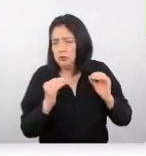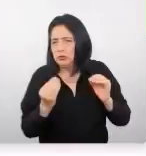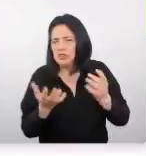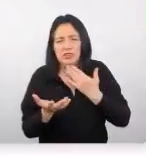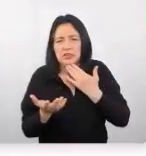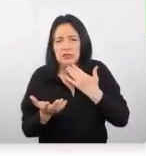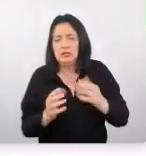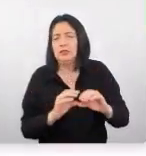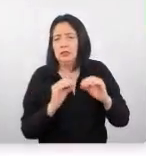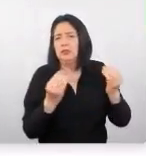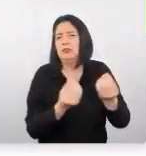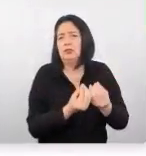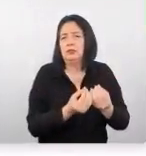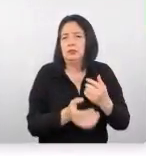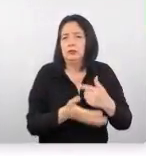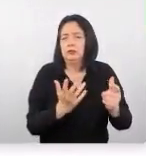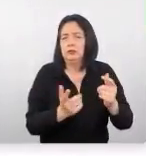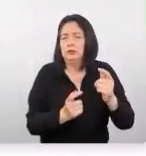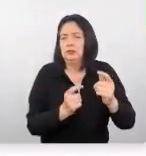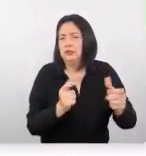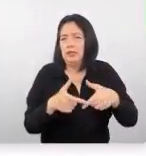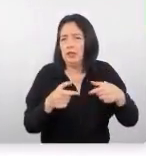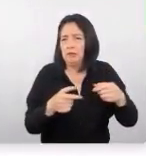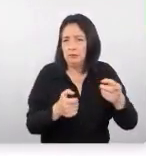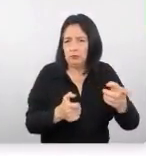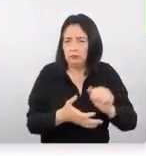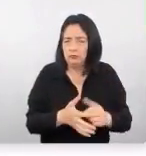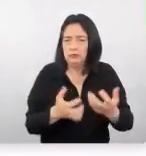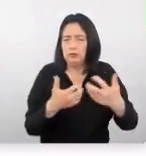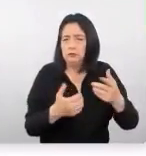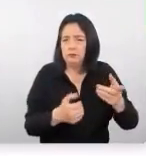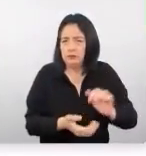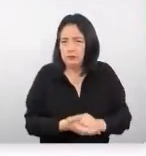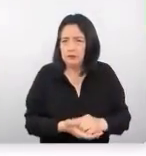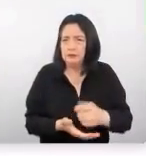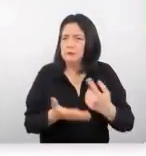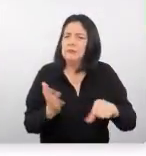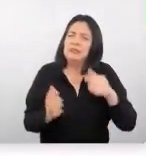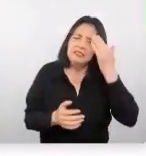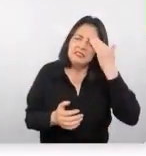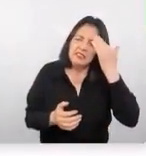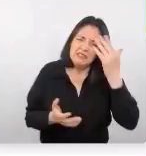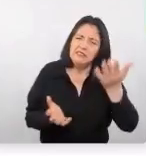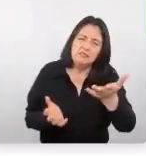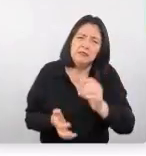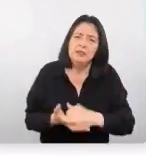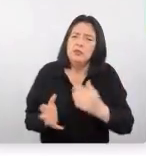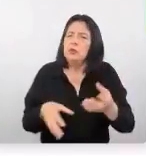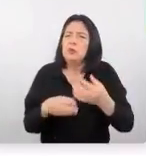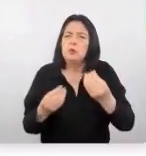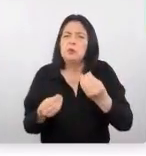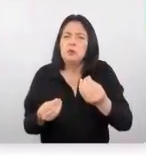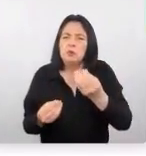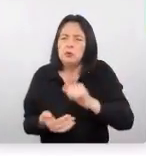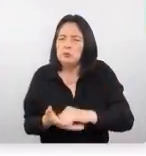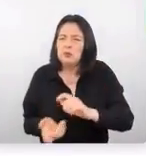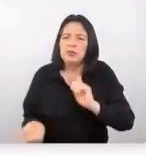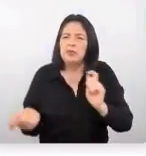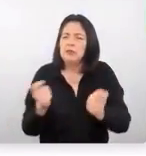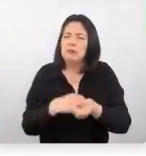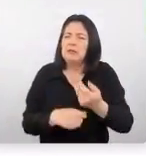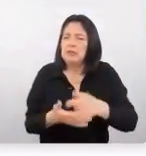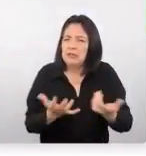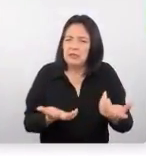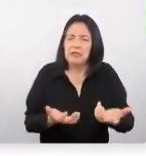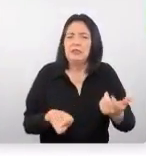agencias de suroperadoras de Japón YATA para conocer un poco cómo había cambiado el mercado